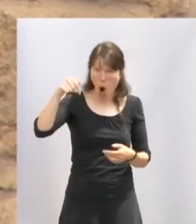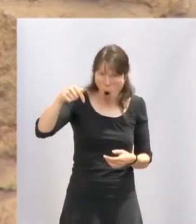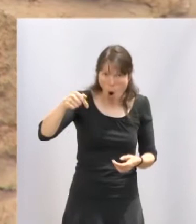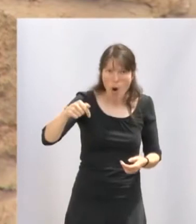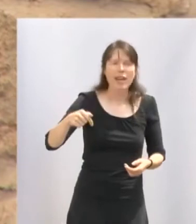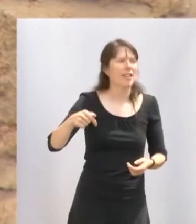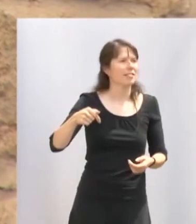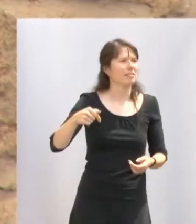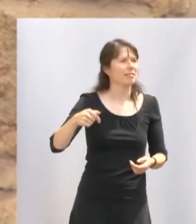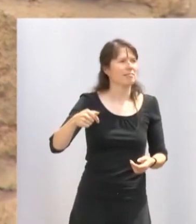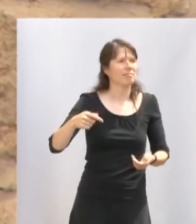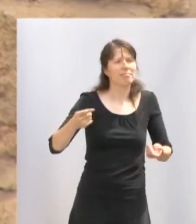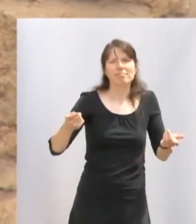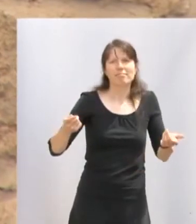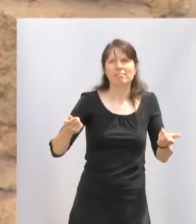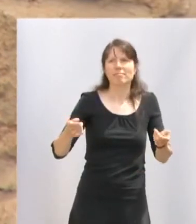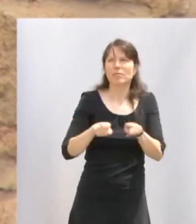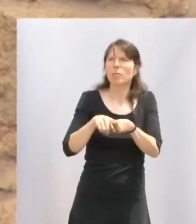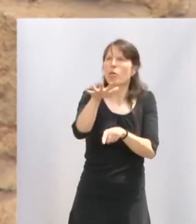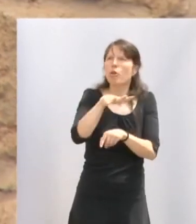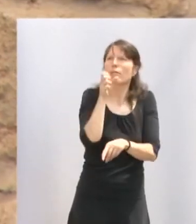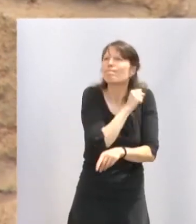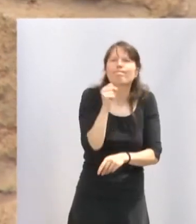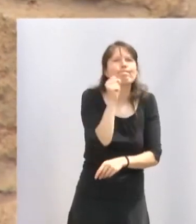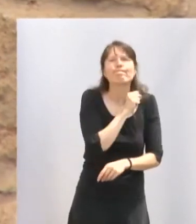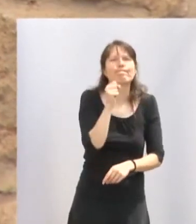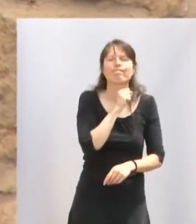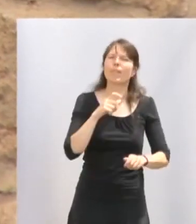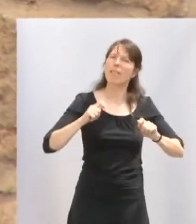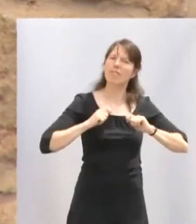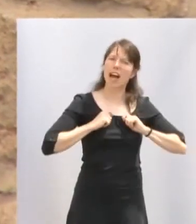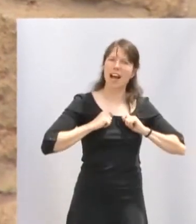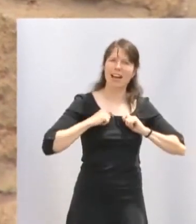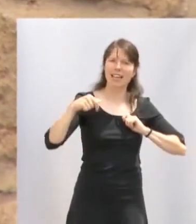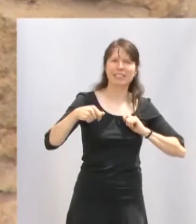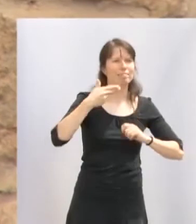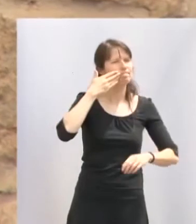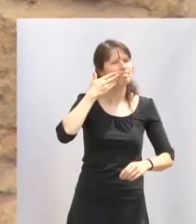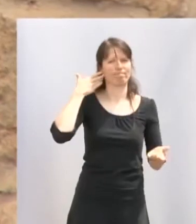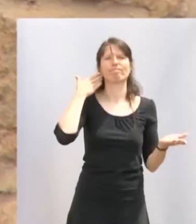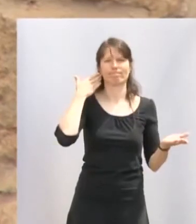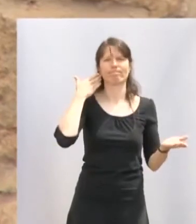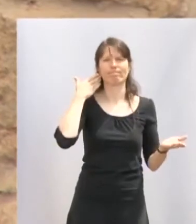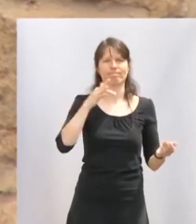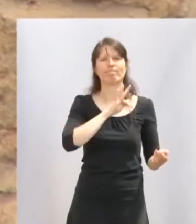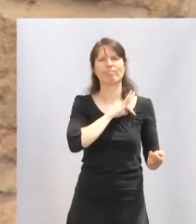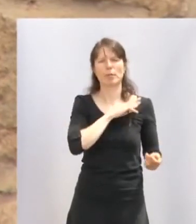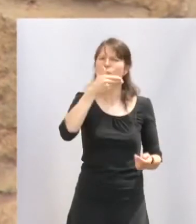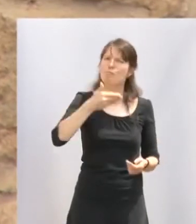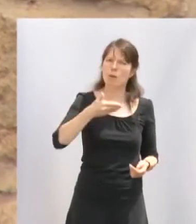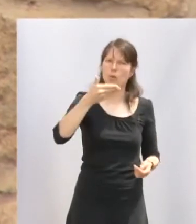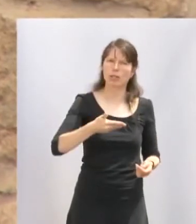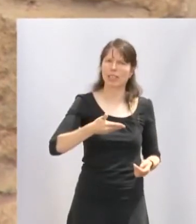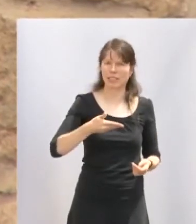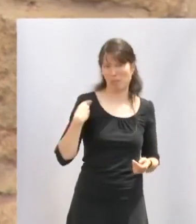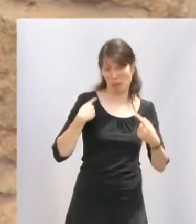se convierte en un marco incomparable en el que recibimos una gratificación tan significativa como es la